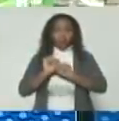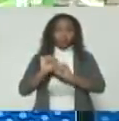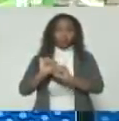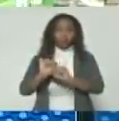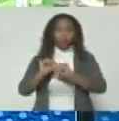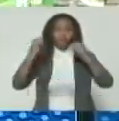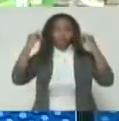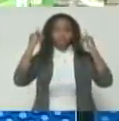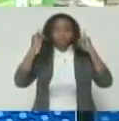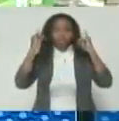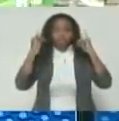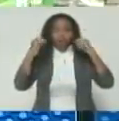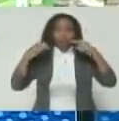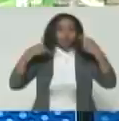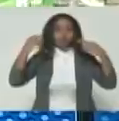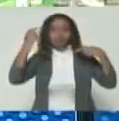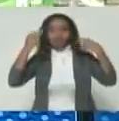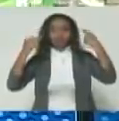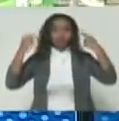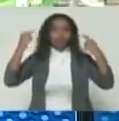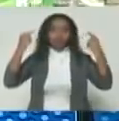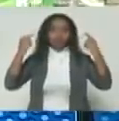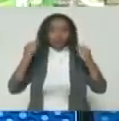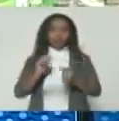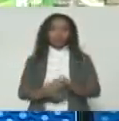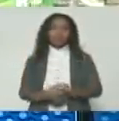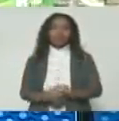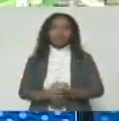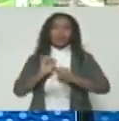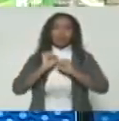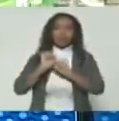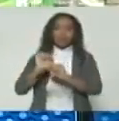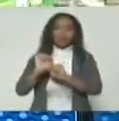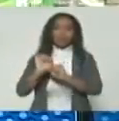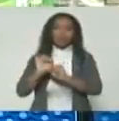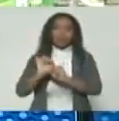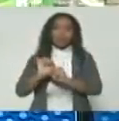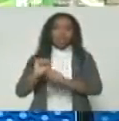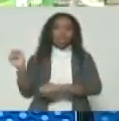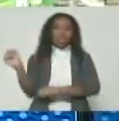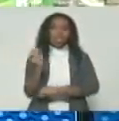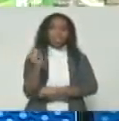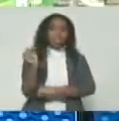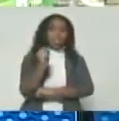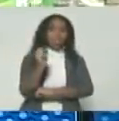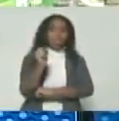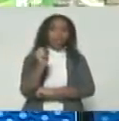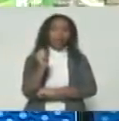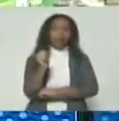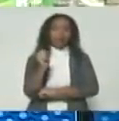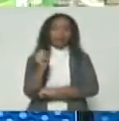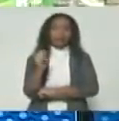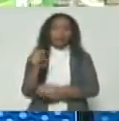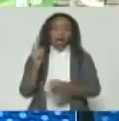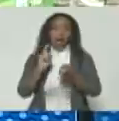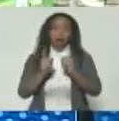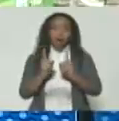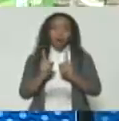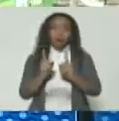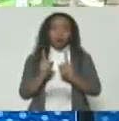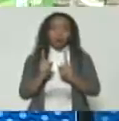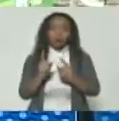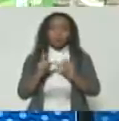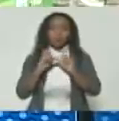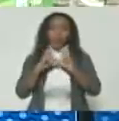rumba, la locura, si evitamos la indisciplina, la irresponsabilidad, si todos